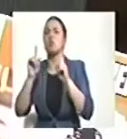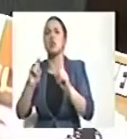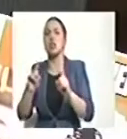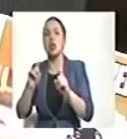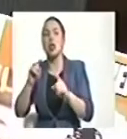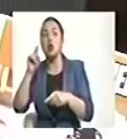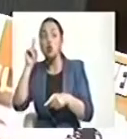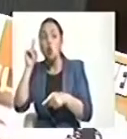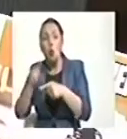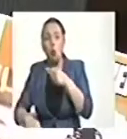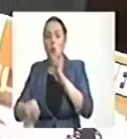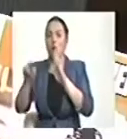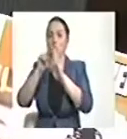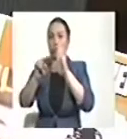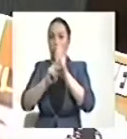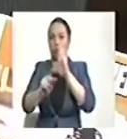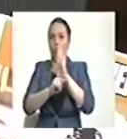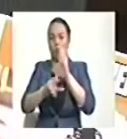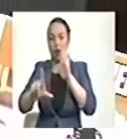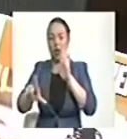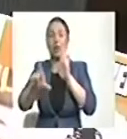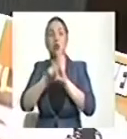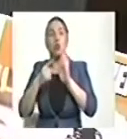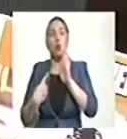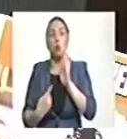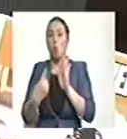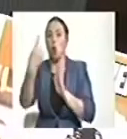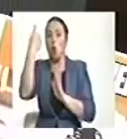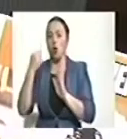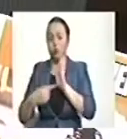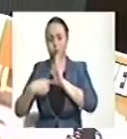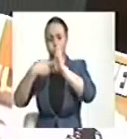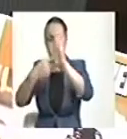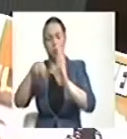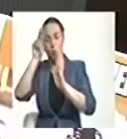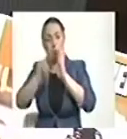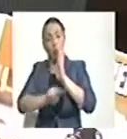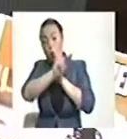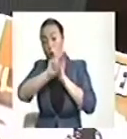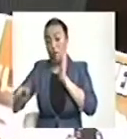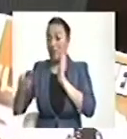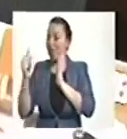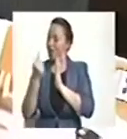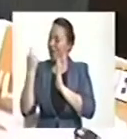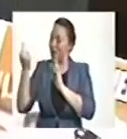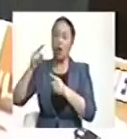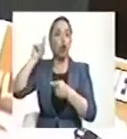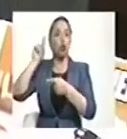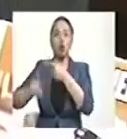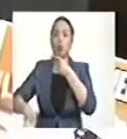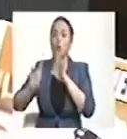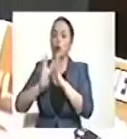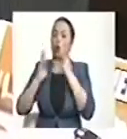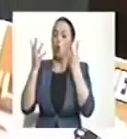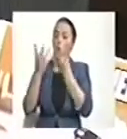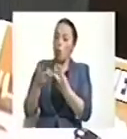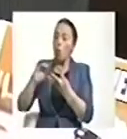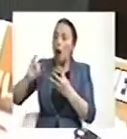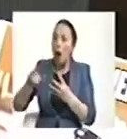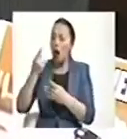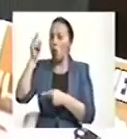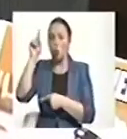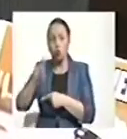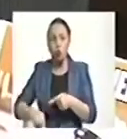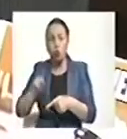norma de la Carta Política expresamente prohíbe de manera general que el congresista que se ha declarado impedido